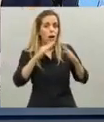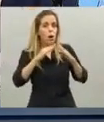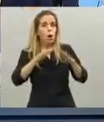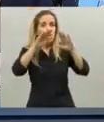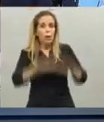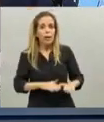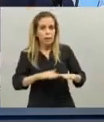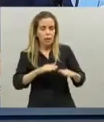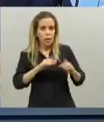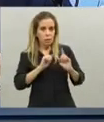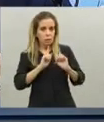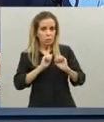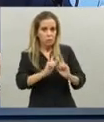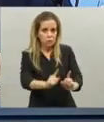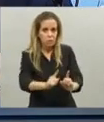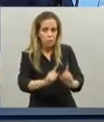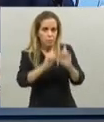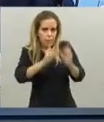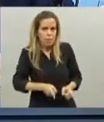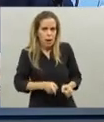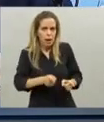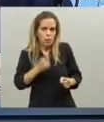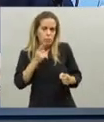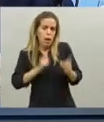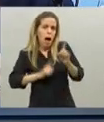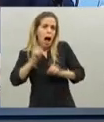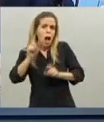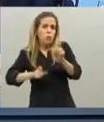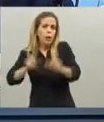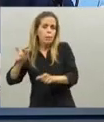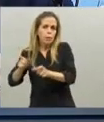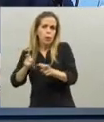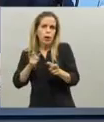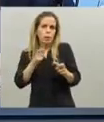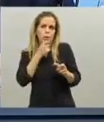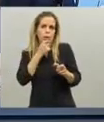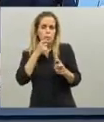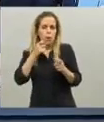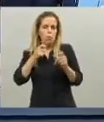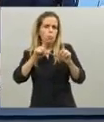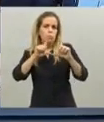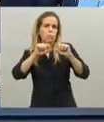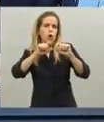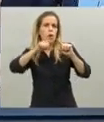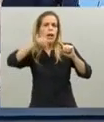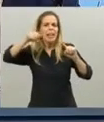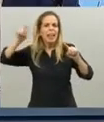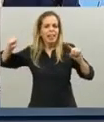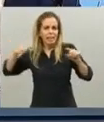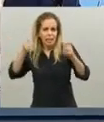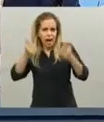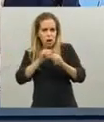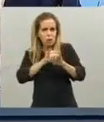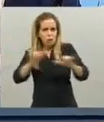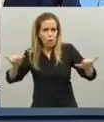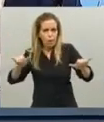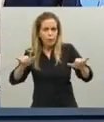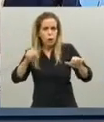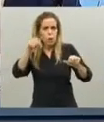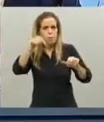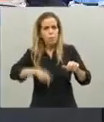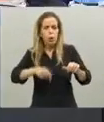y es un hecho que muestran los números algunos tenía recién Alberto pero hoy hacía un